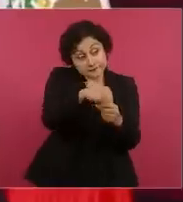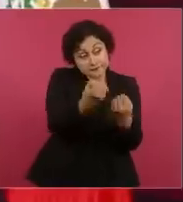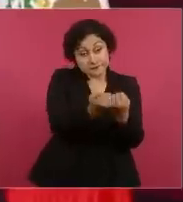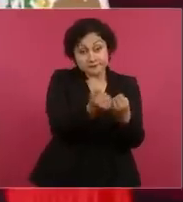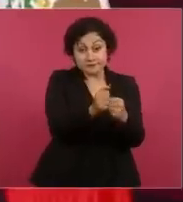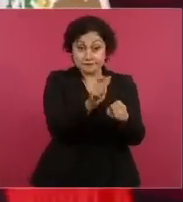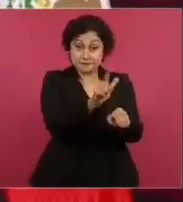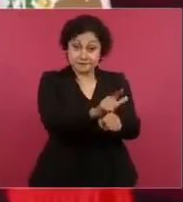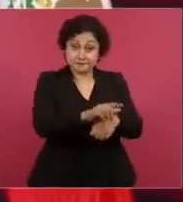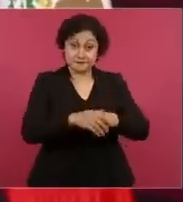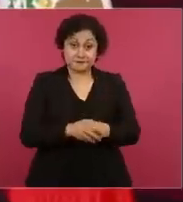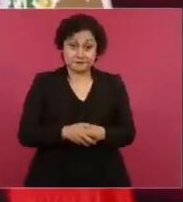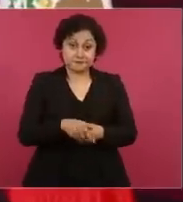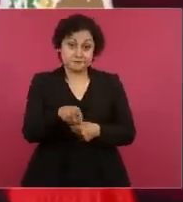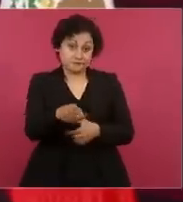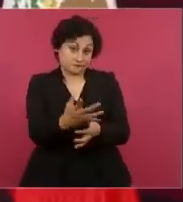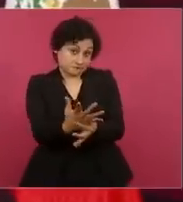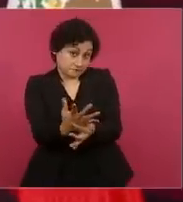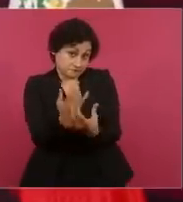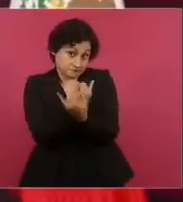es independiente.